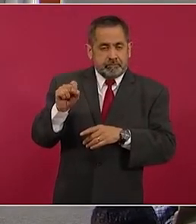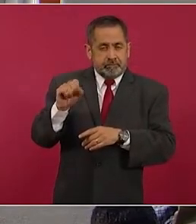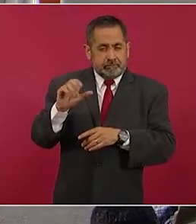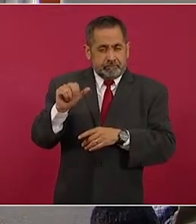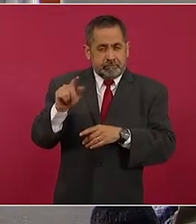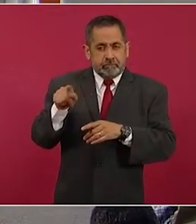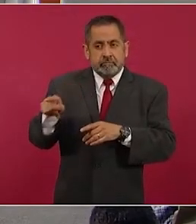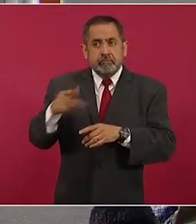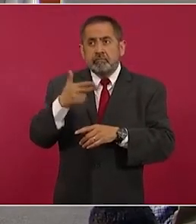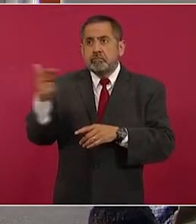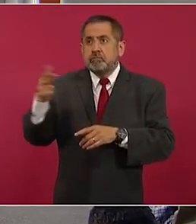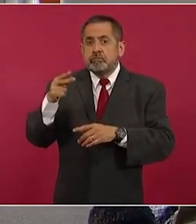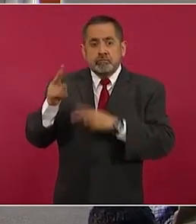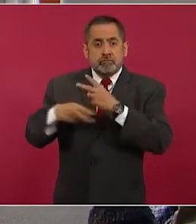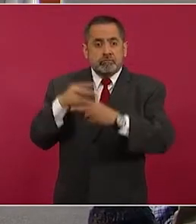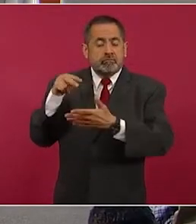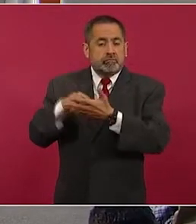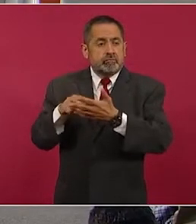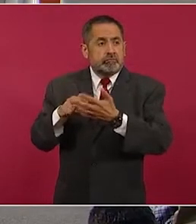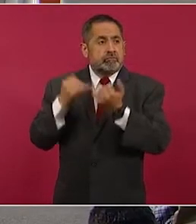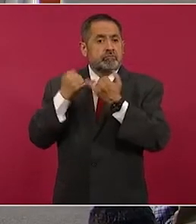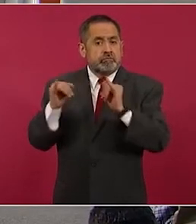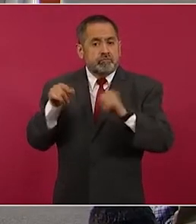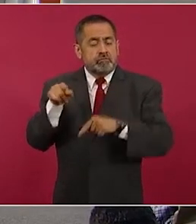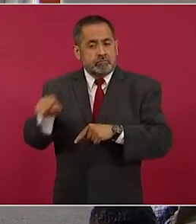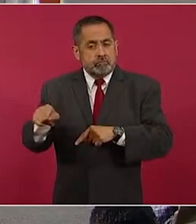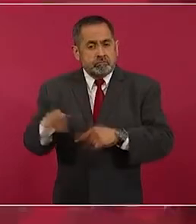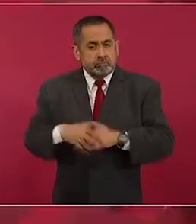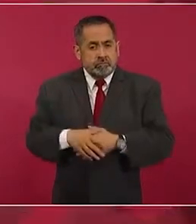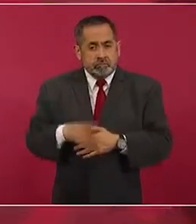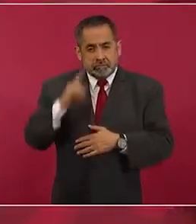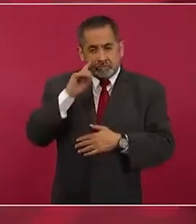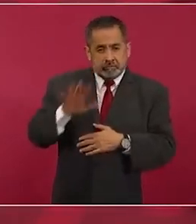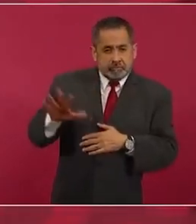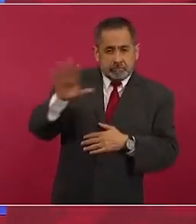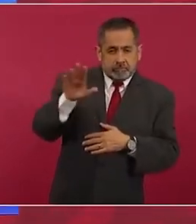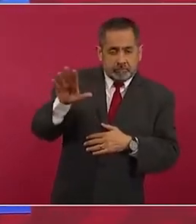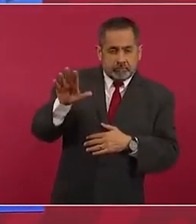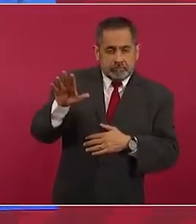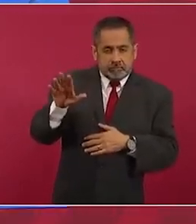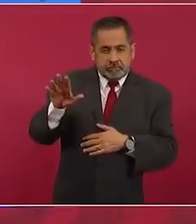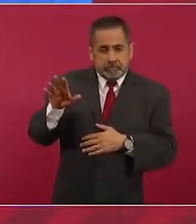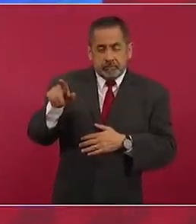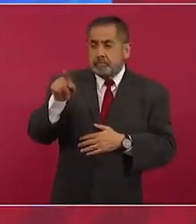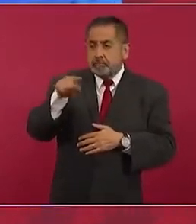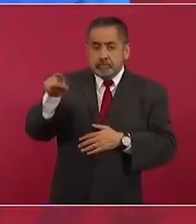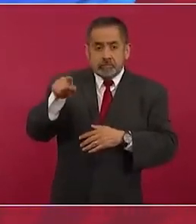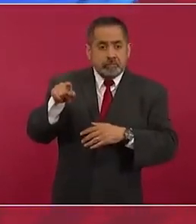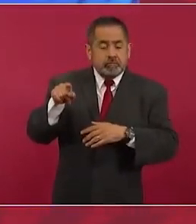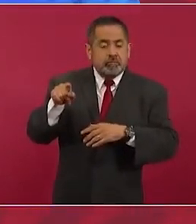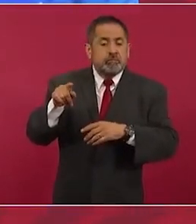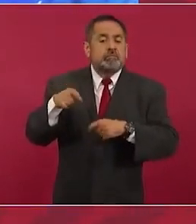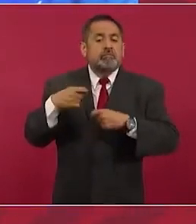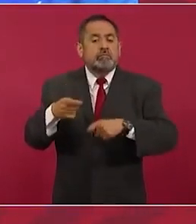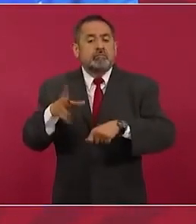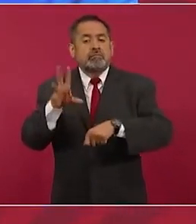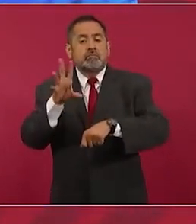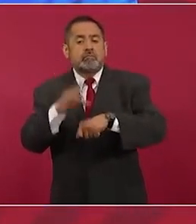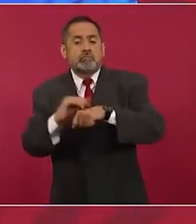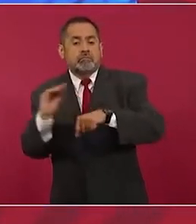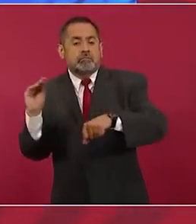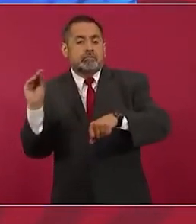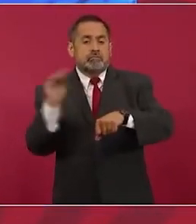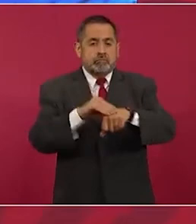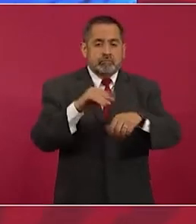aquí, pero estos Xcaret consiguieron permiso para tener